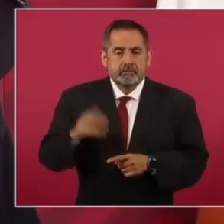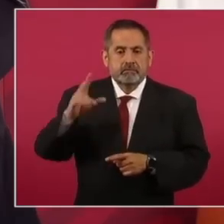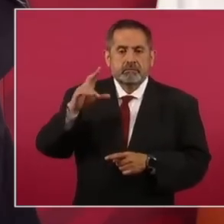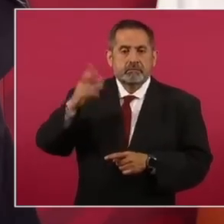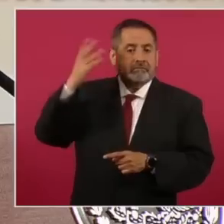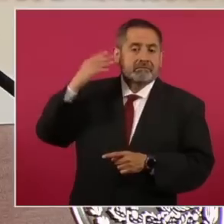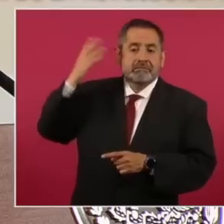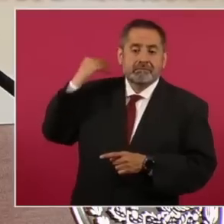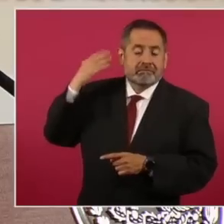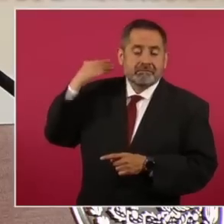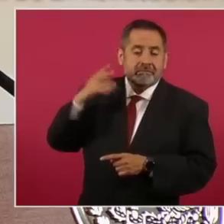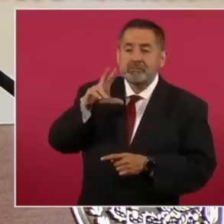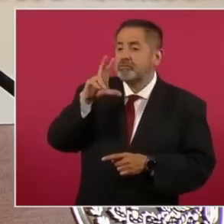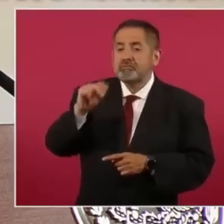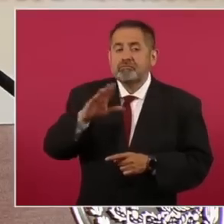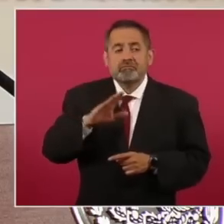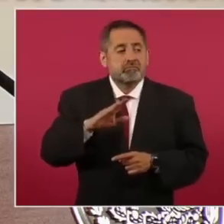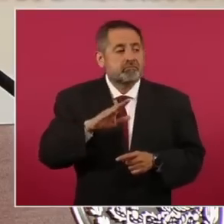la corrupción.